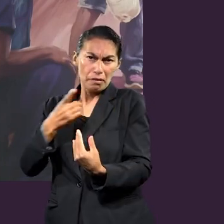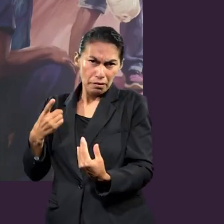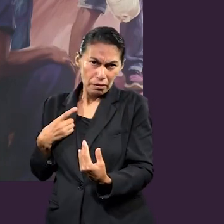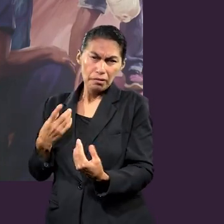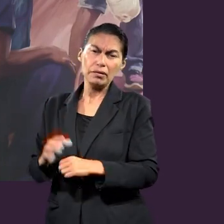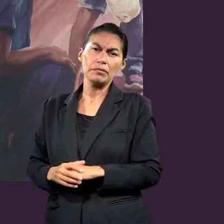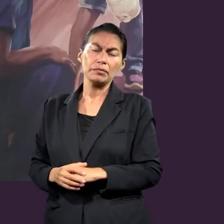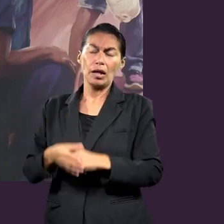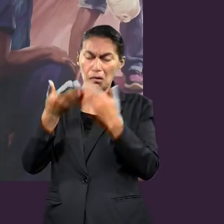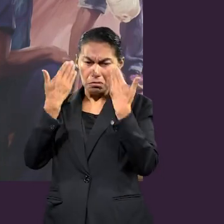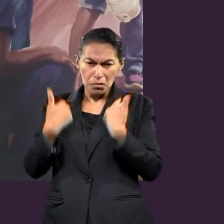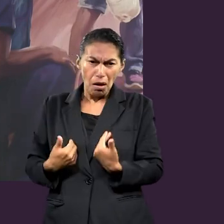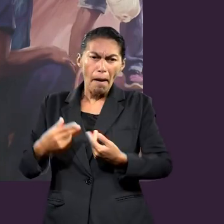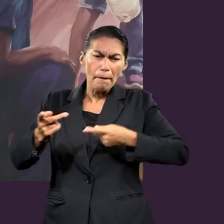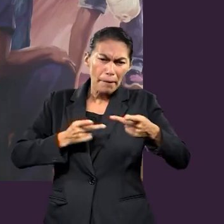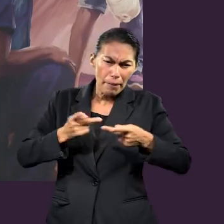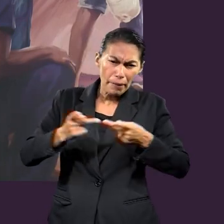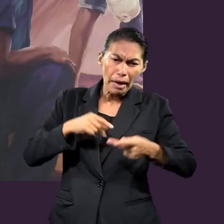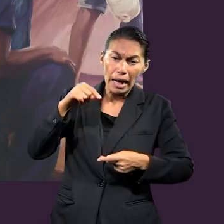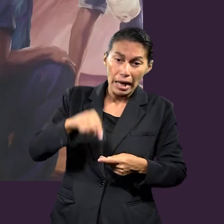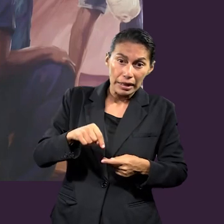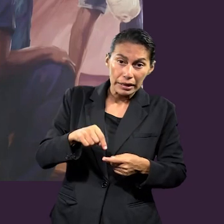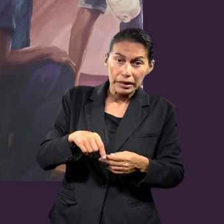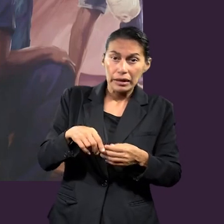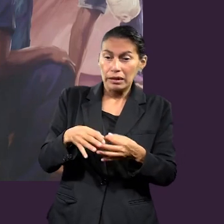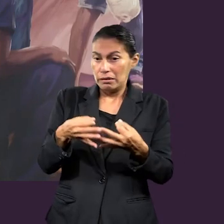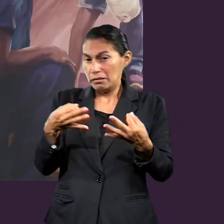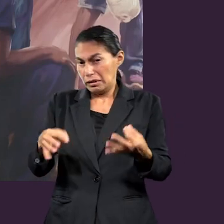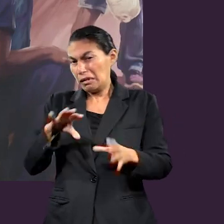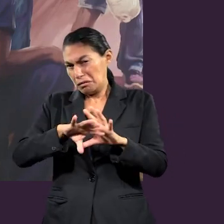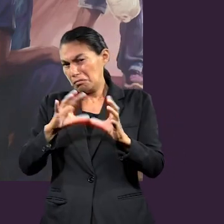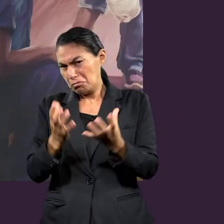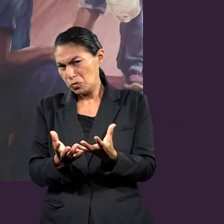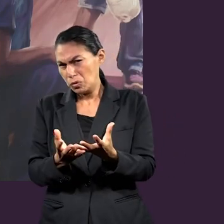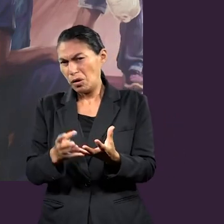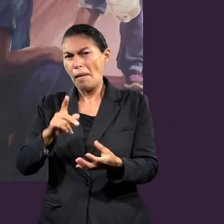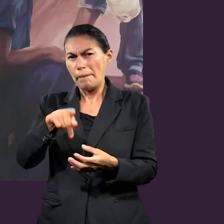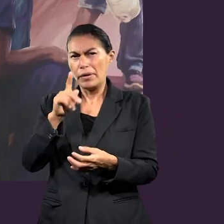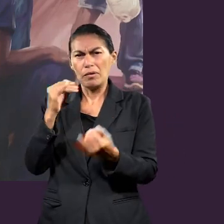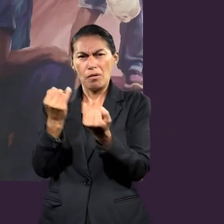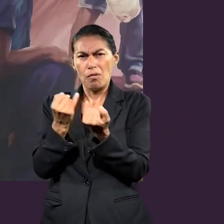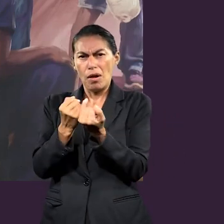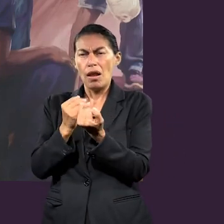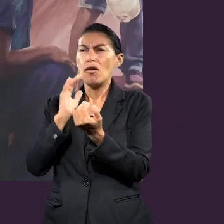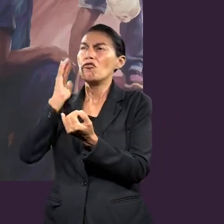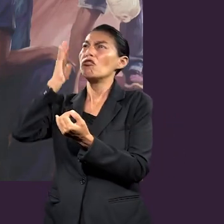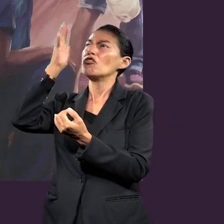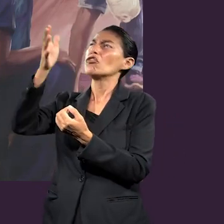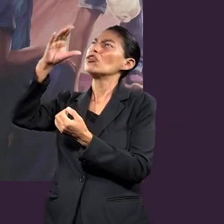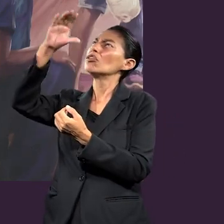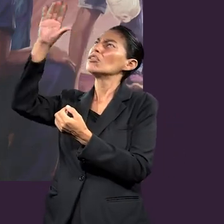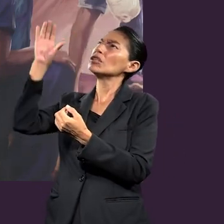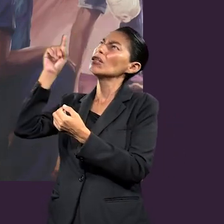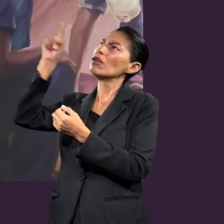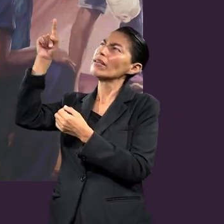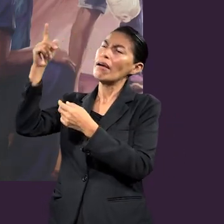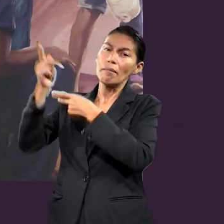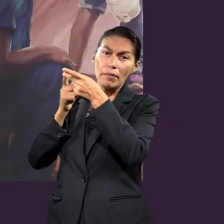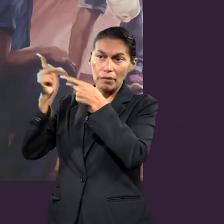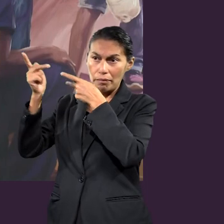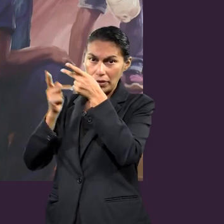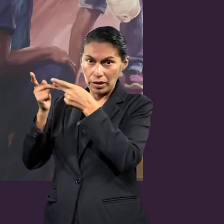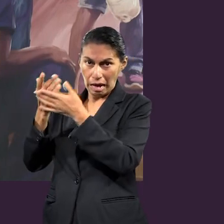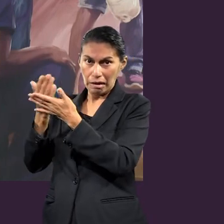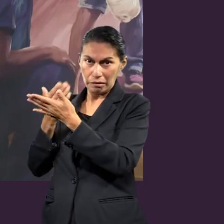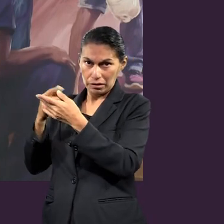esas cosas que sabemos que nos van a preparar, no solamente en nuestra formación aquí en la vida terrenal, sino en la vida celestial, que es la que nos espera.